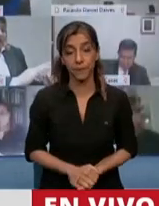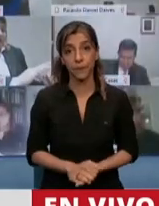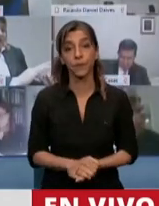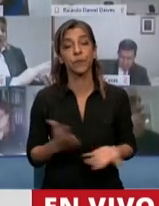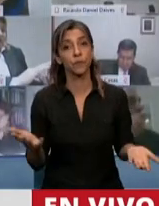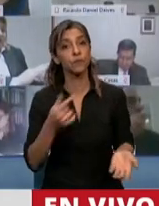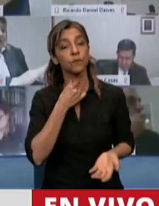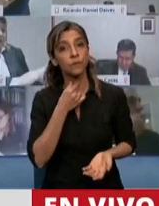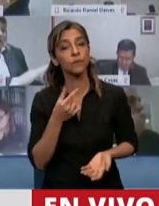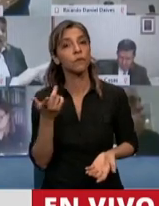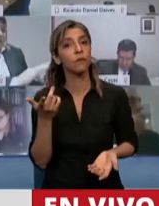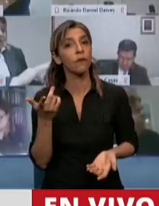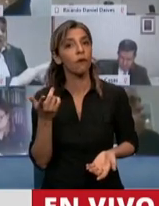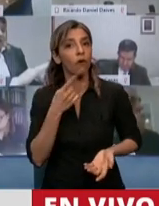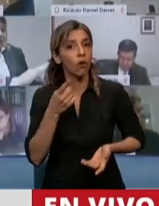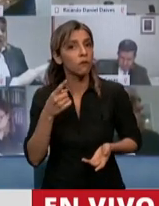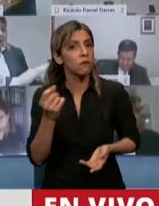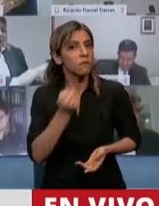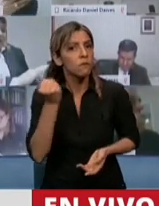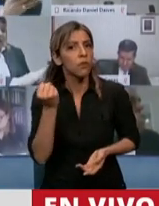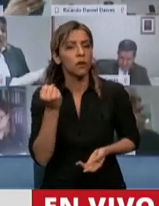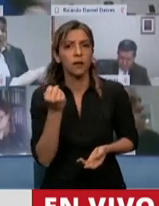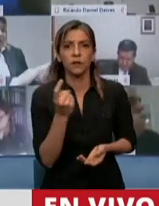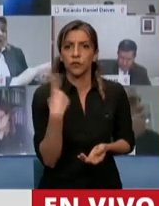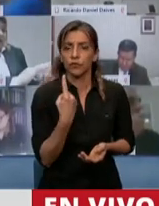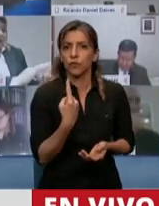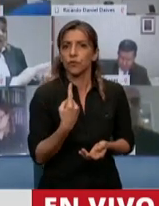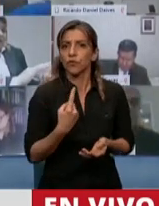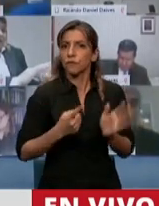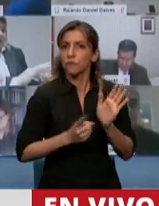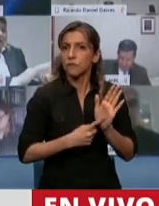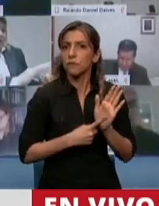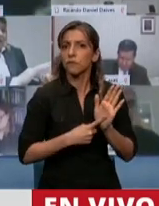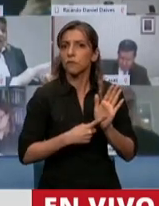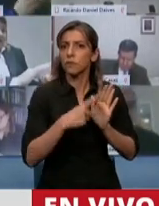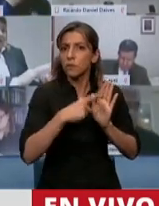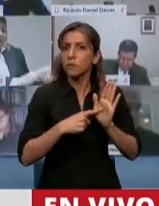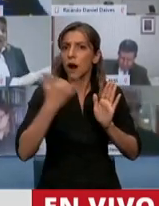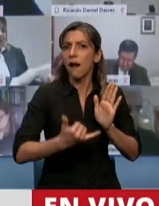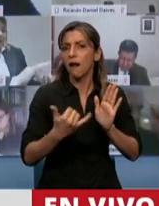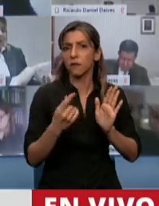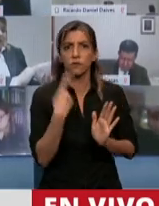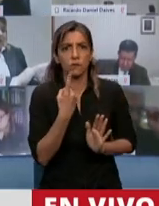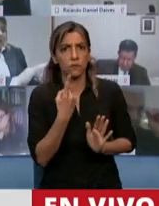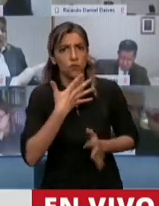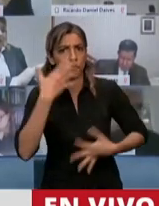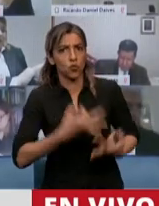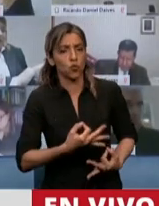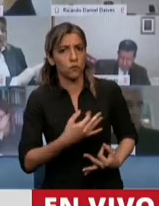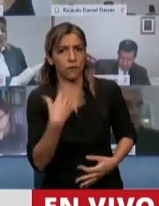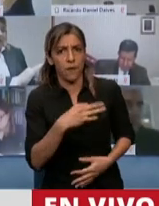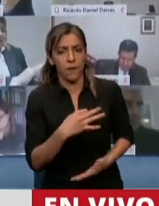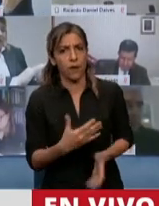que tengamos y respetemos reglas. Tenemos en la Argentina muy tristes experiencias de lo que